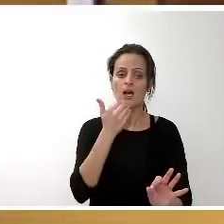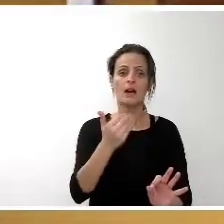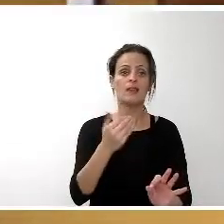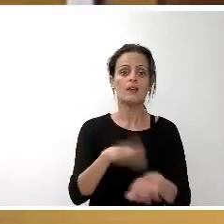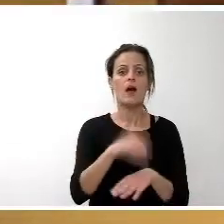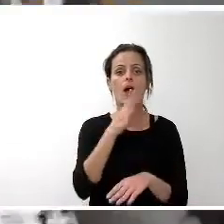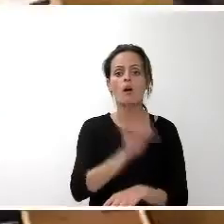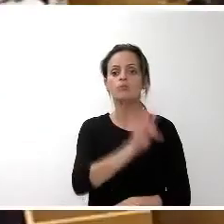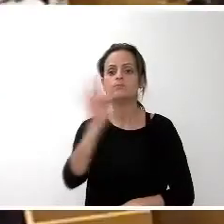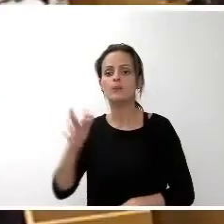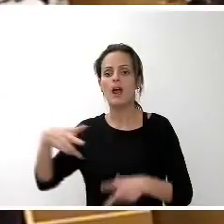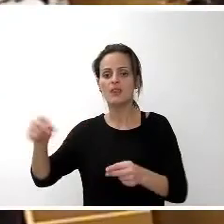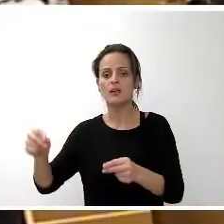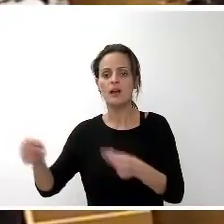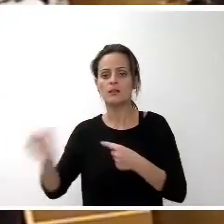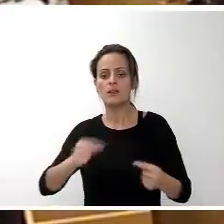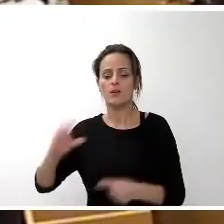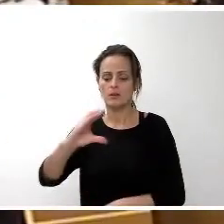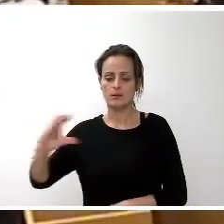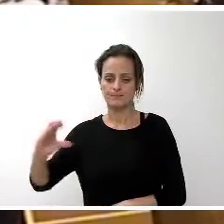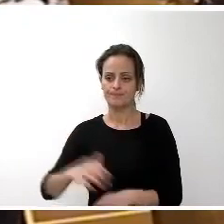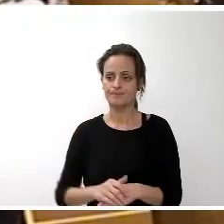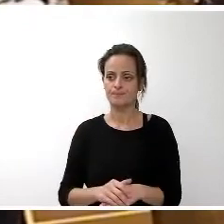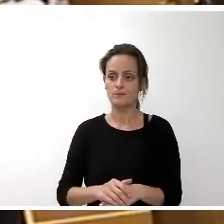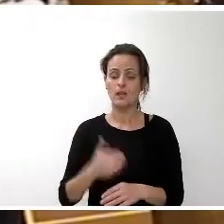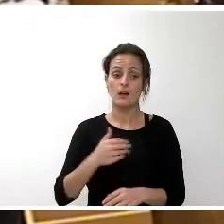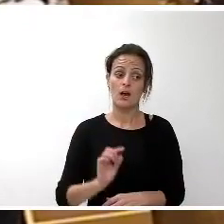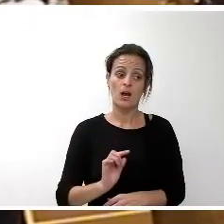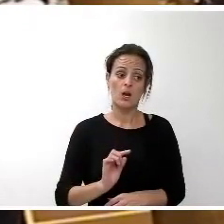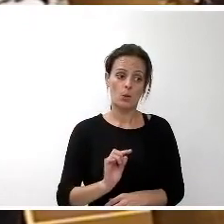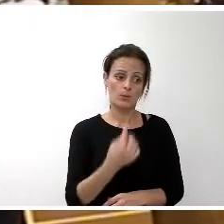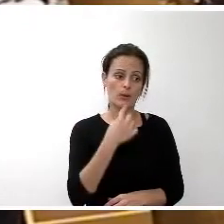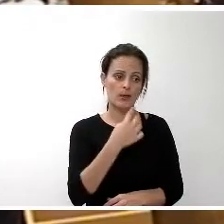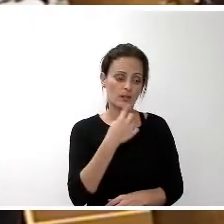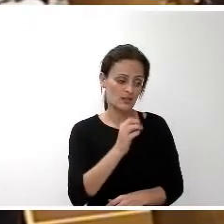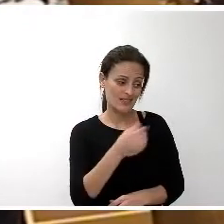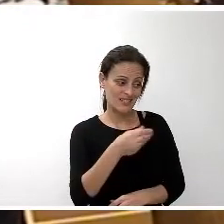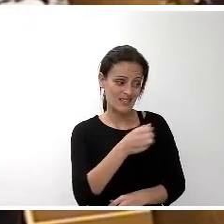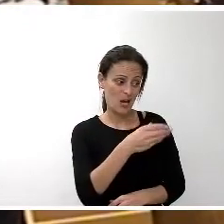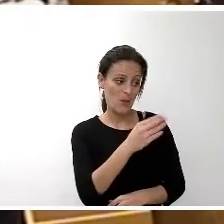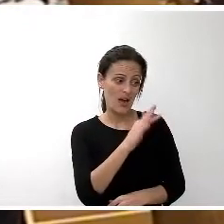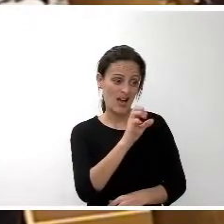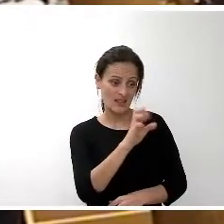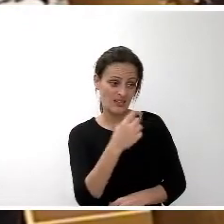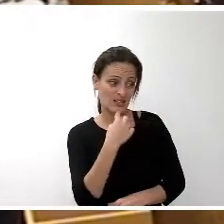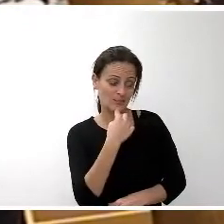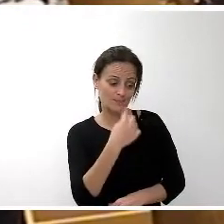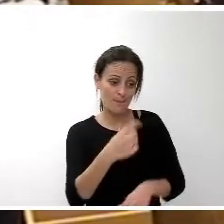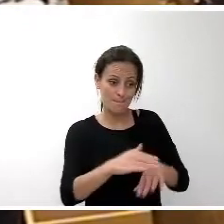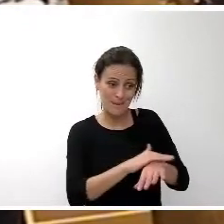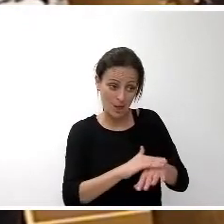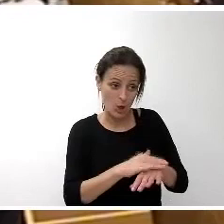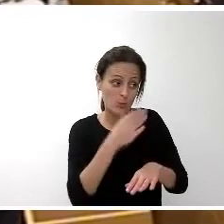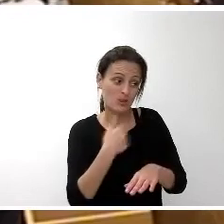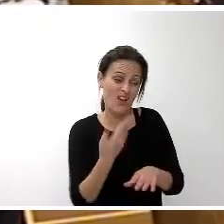el debate Sí Bueno lo primero que quiero hacer es empezar disculpándonos con el señor Zabate porque creo que he hecho un comentario desafortunado personal